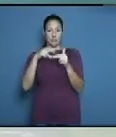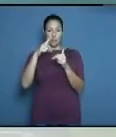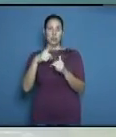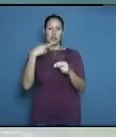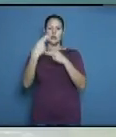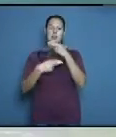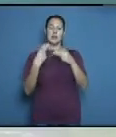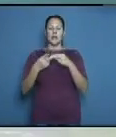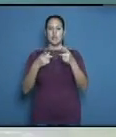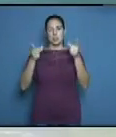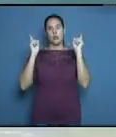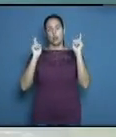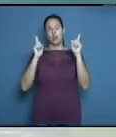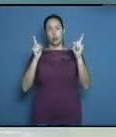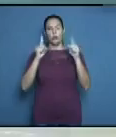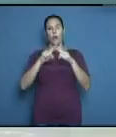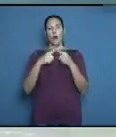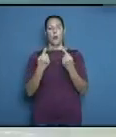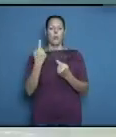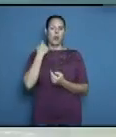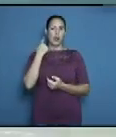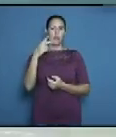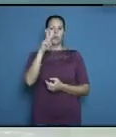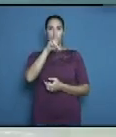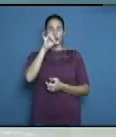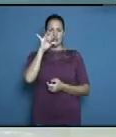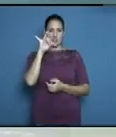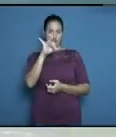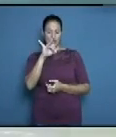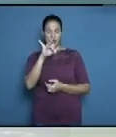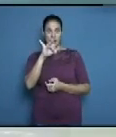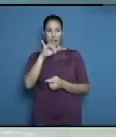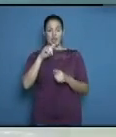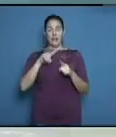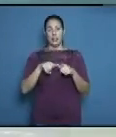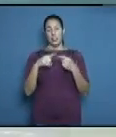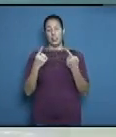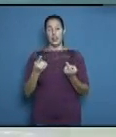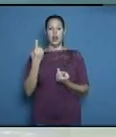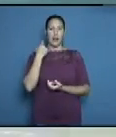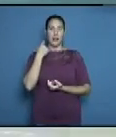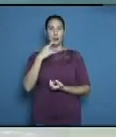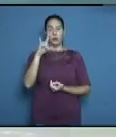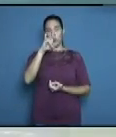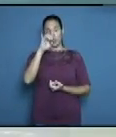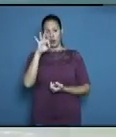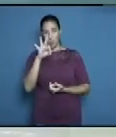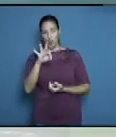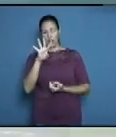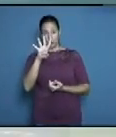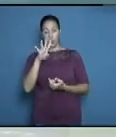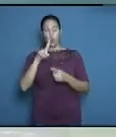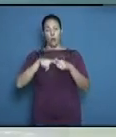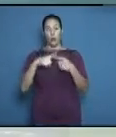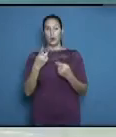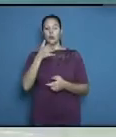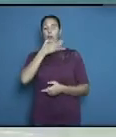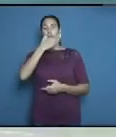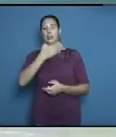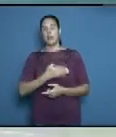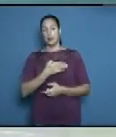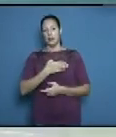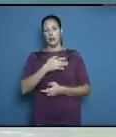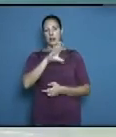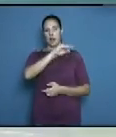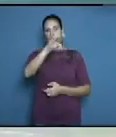de los hechos de aquel 5 de agosto de 1994 cuando Fidel demostró al mundo la fortaleza